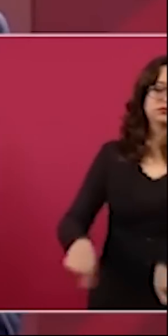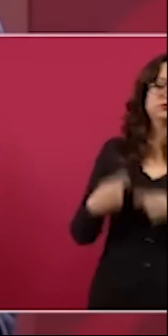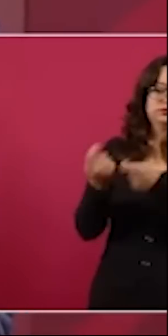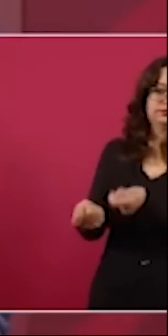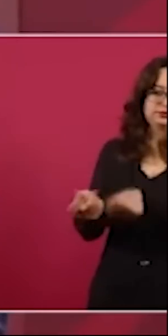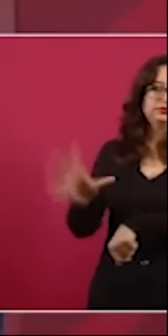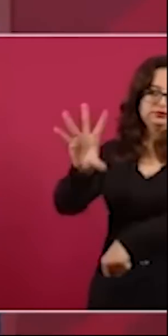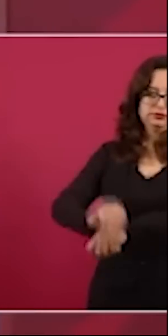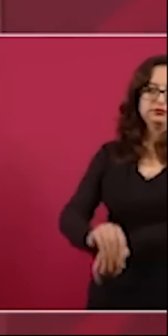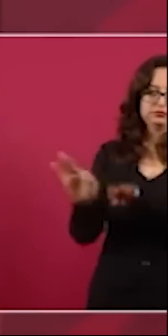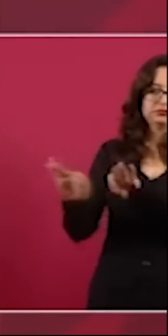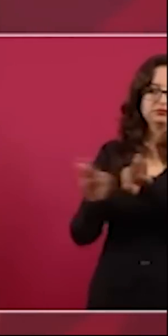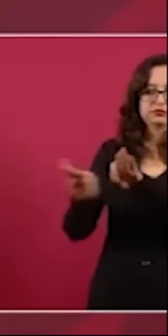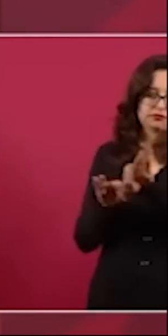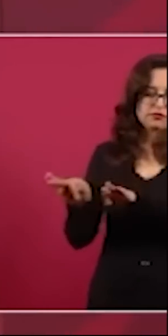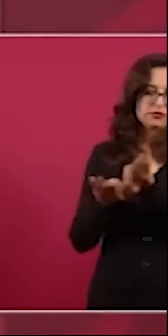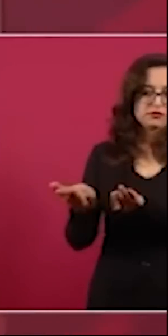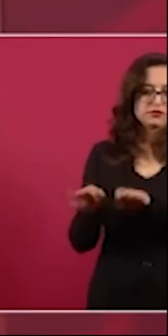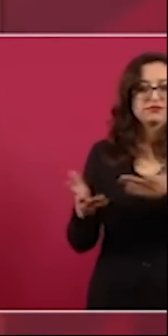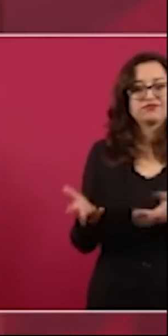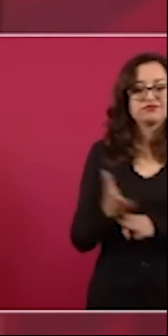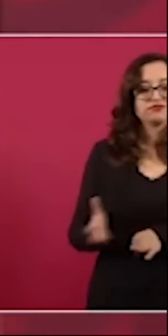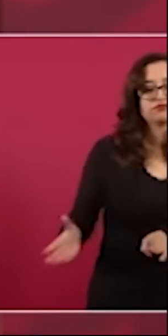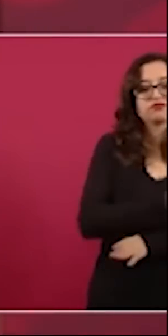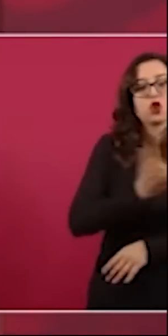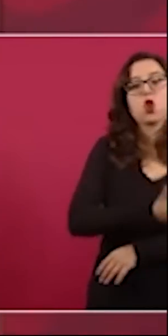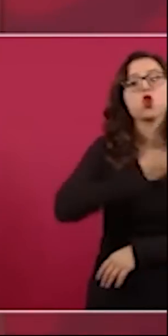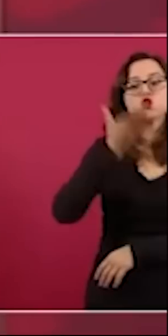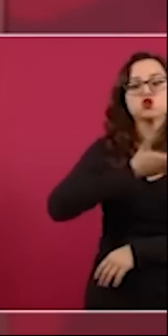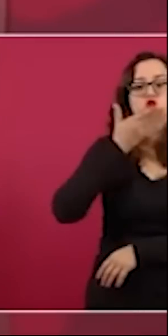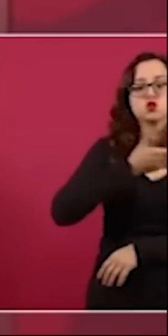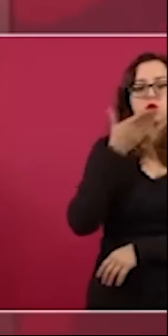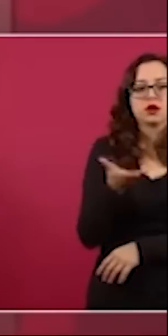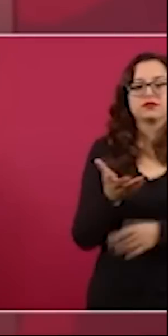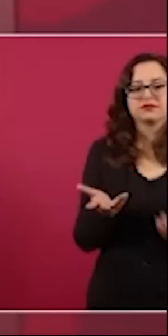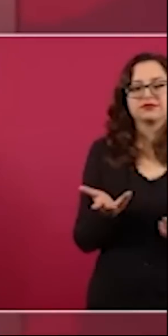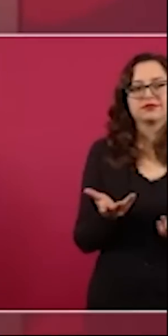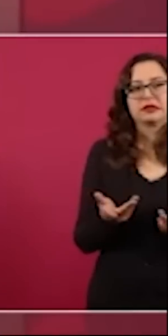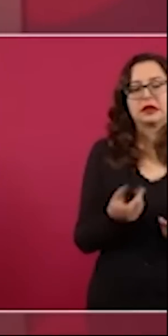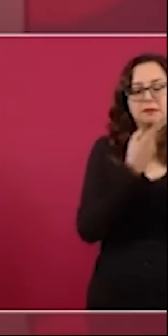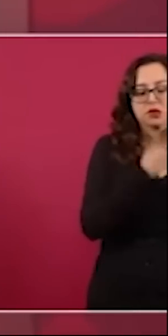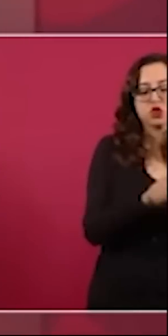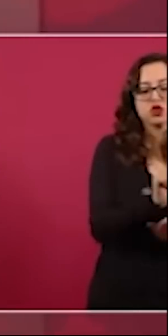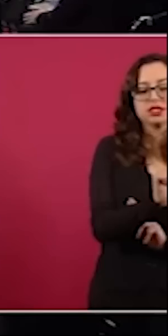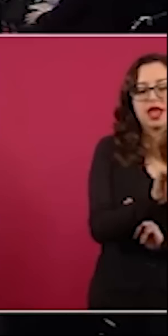el derroche de entrega de concesiones bueno comenzó con salinas